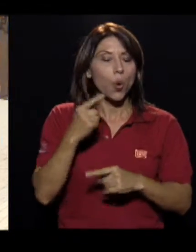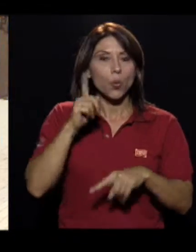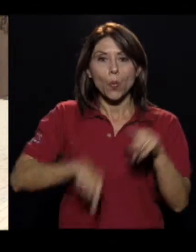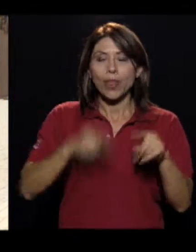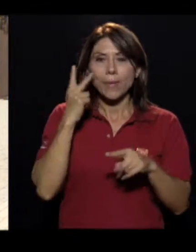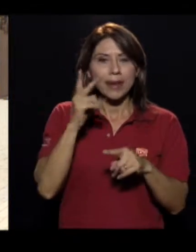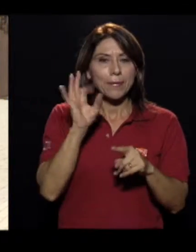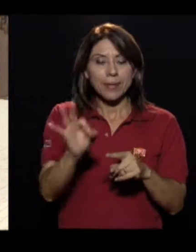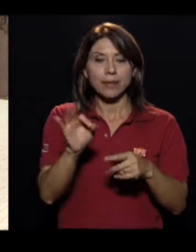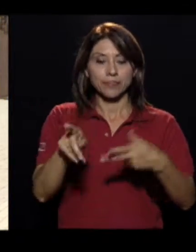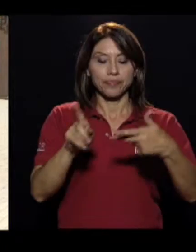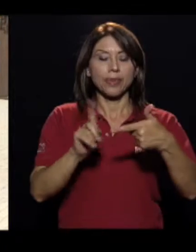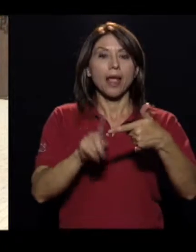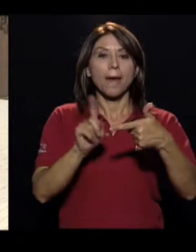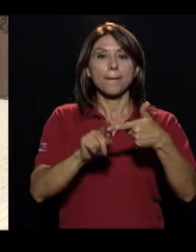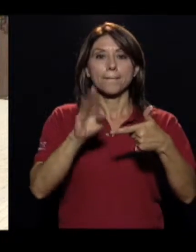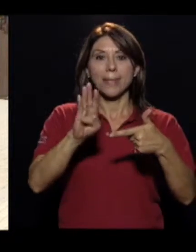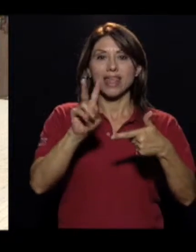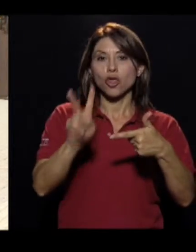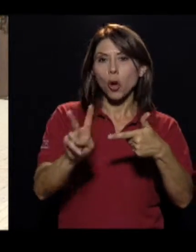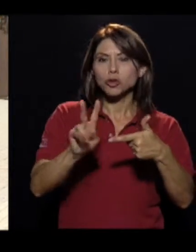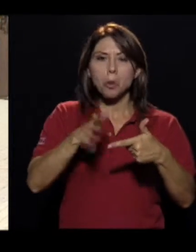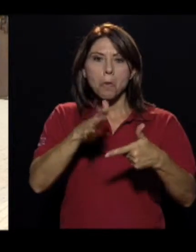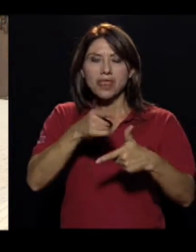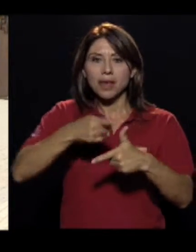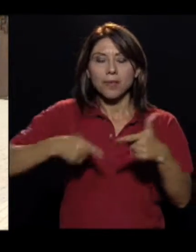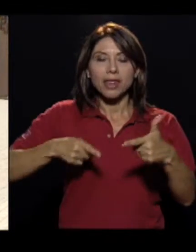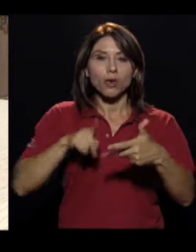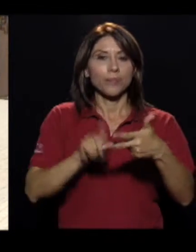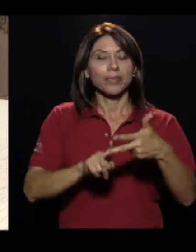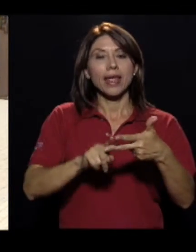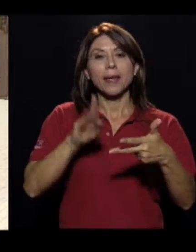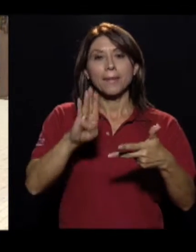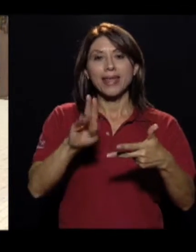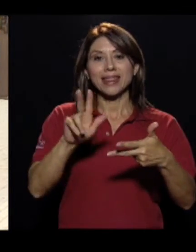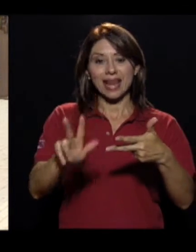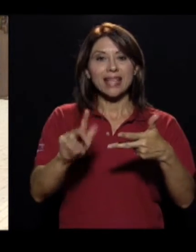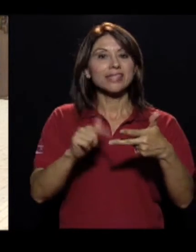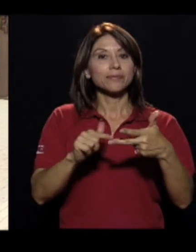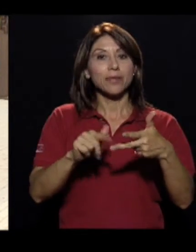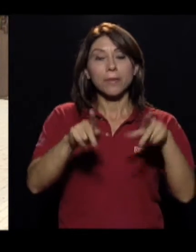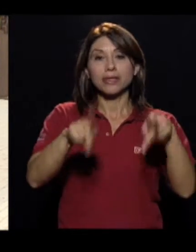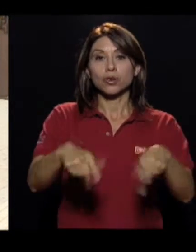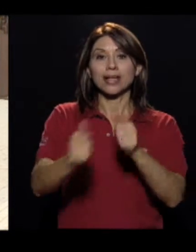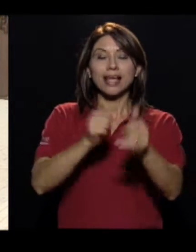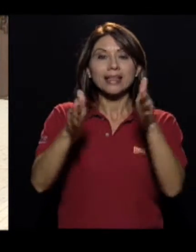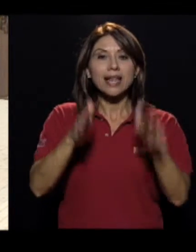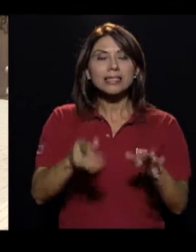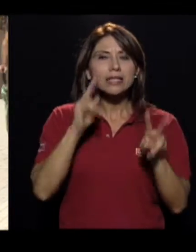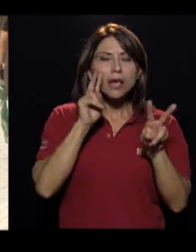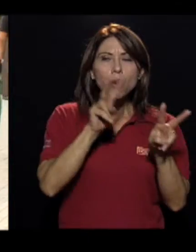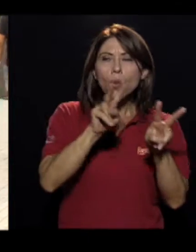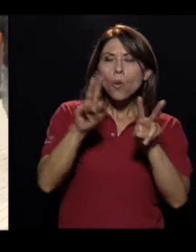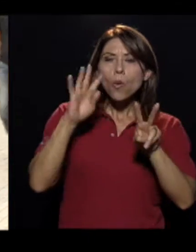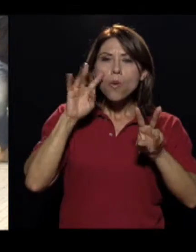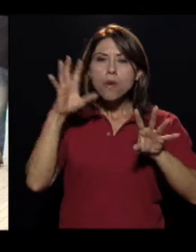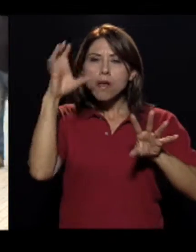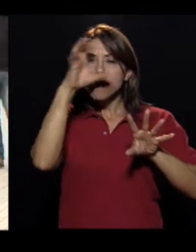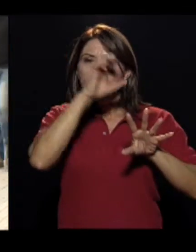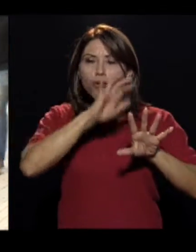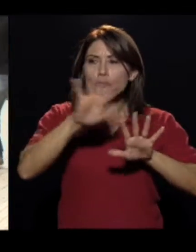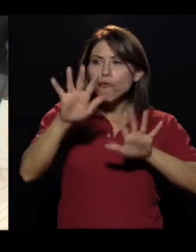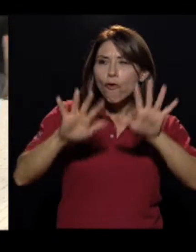visión. B2 es un nivel intermedio y B3 son aquellos atletas que distinguen formas,